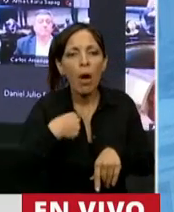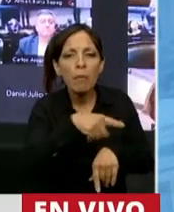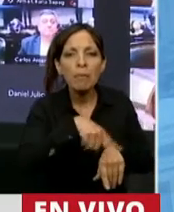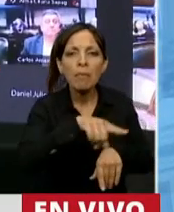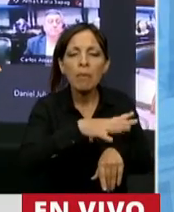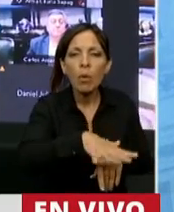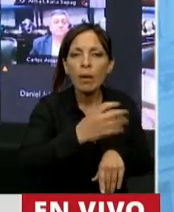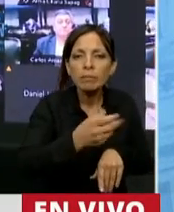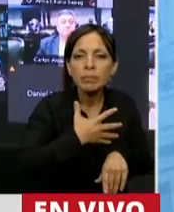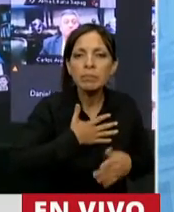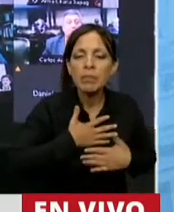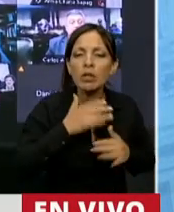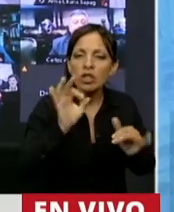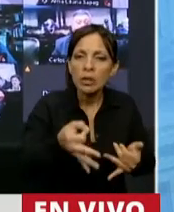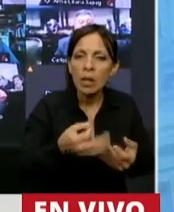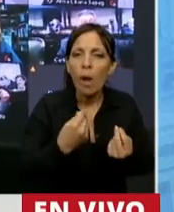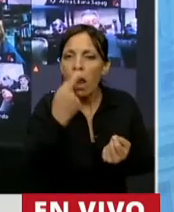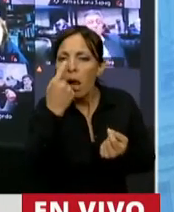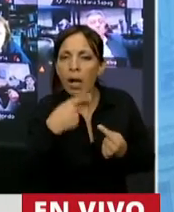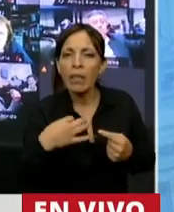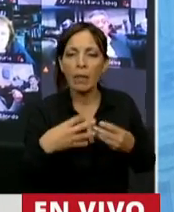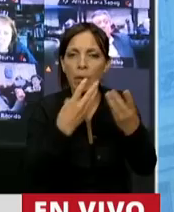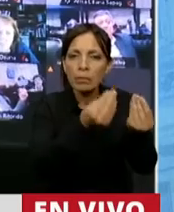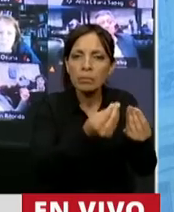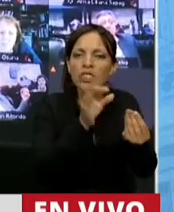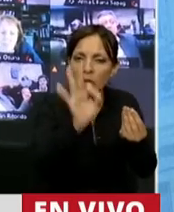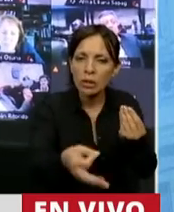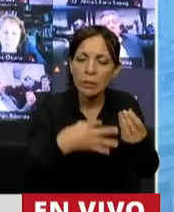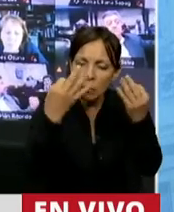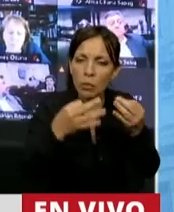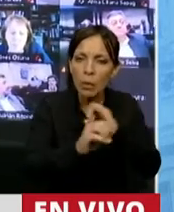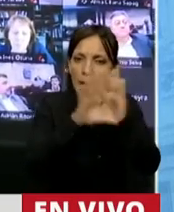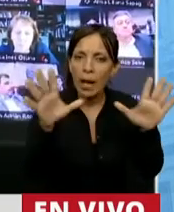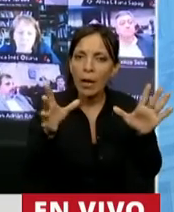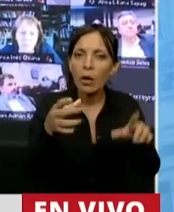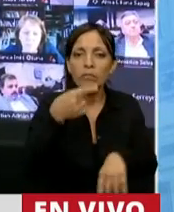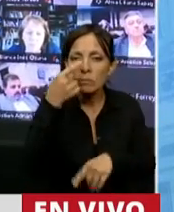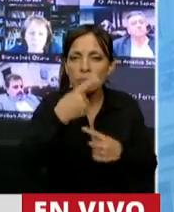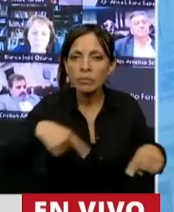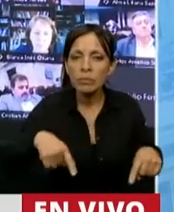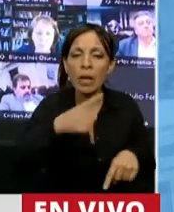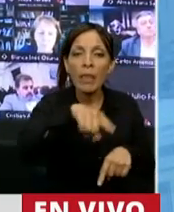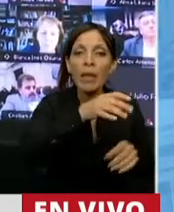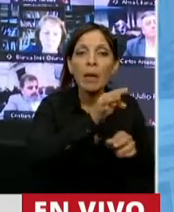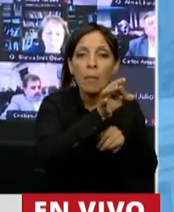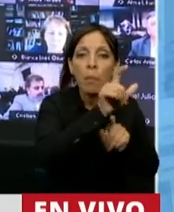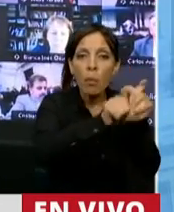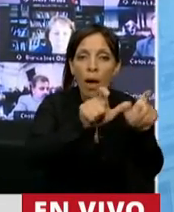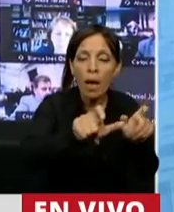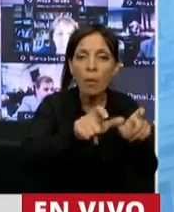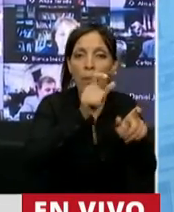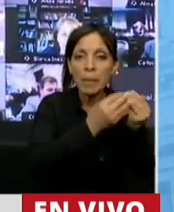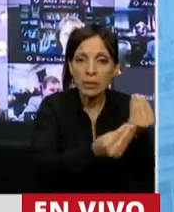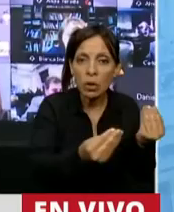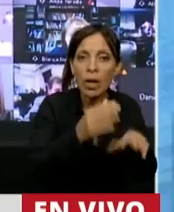defender, y tengo bien claro que los intereses que tengo que defender son los intereses del pueblo que ustedes arruinaron, que ustedes dejaron